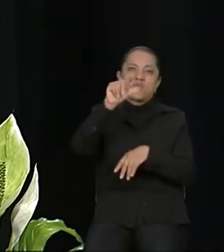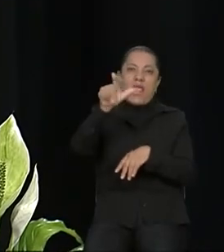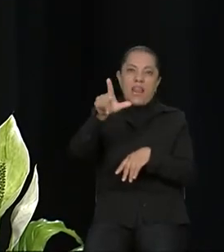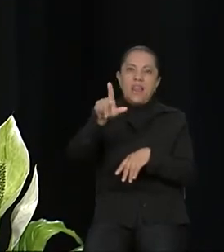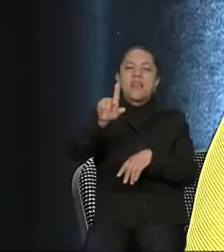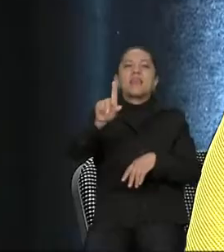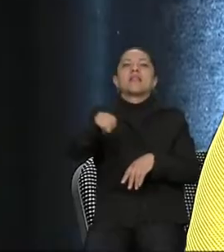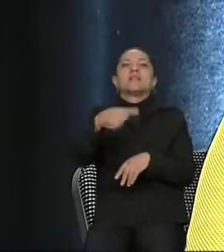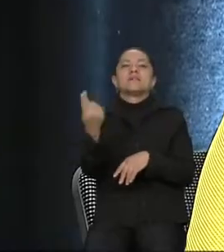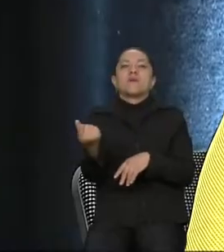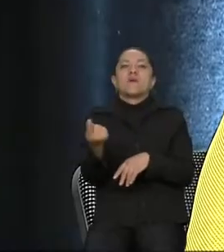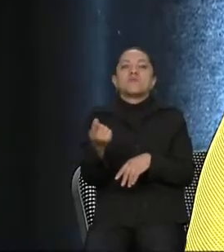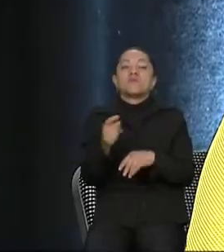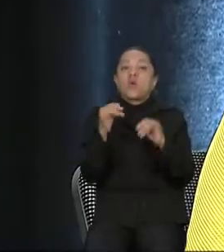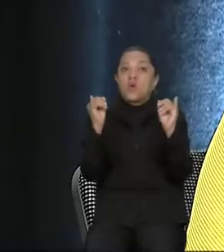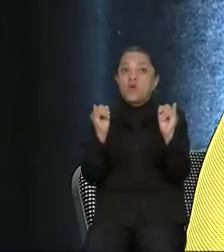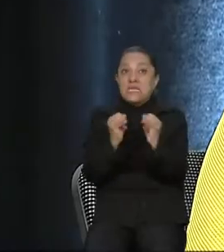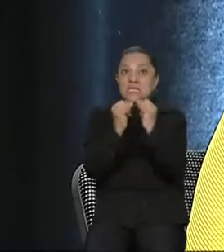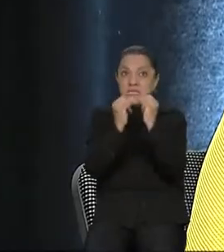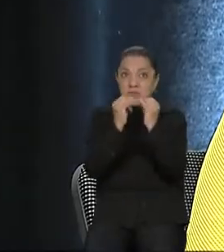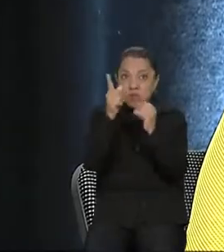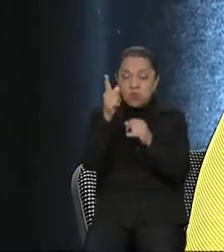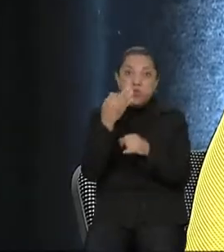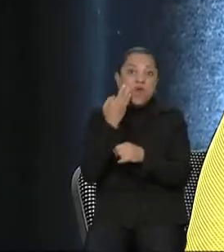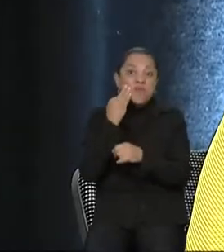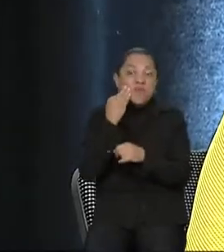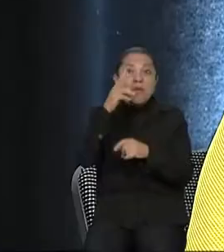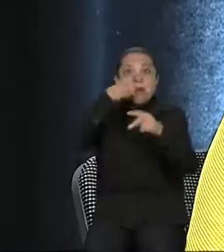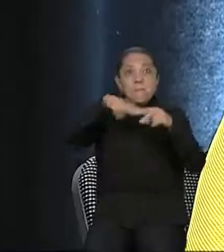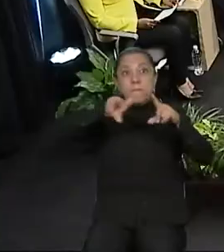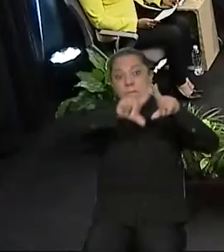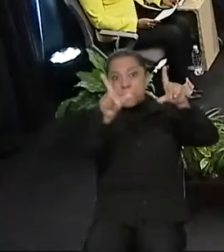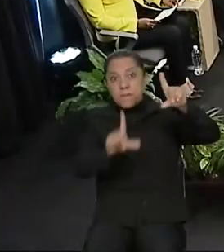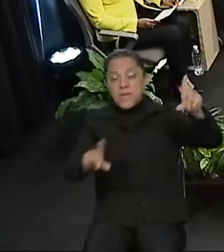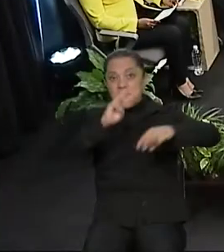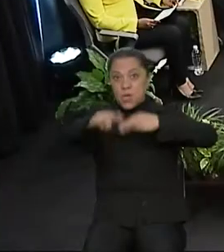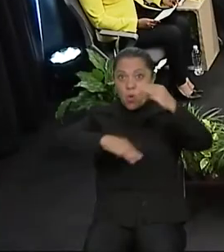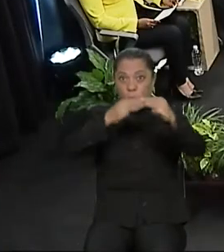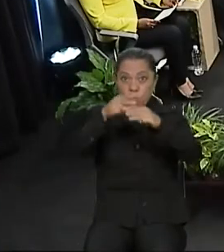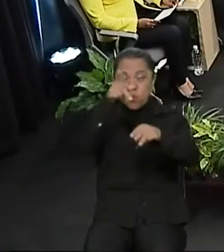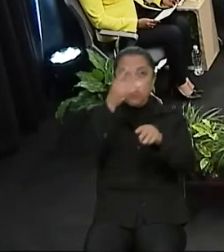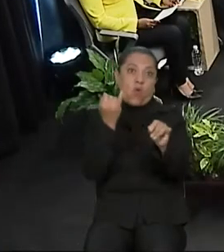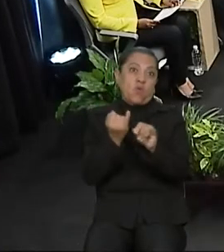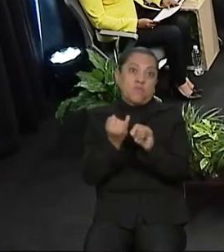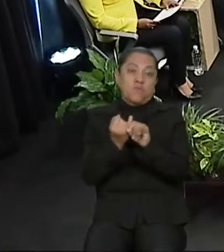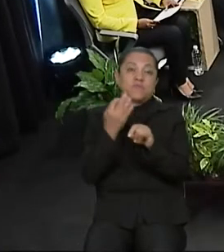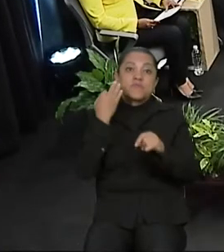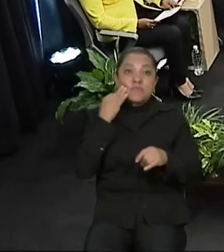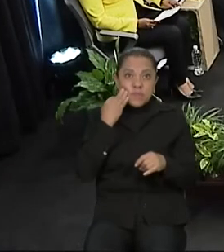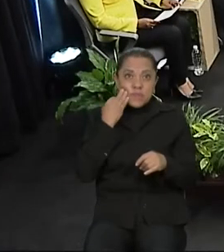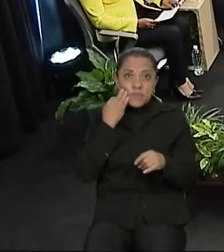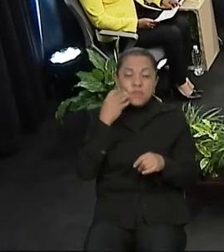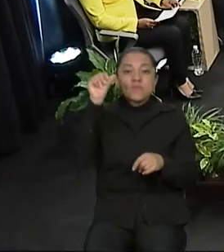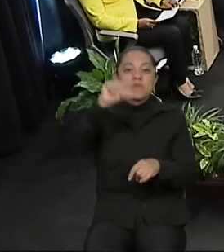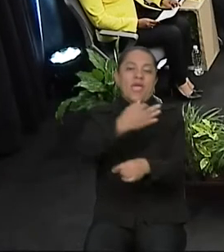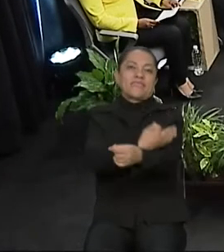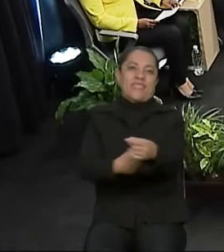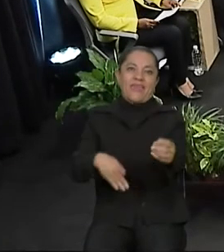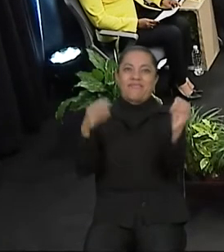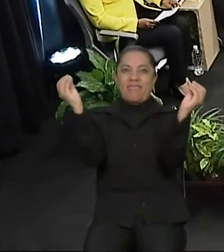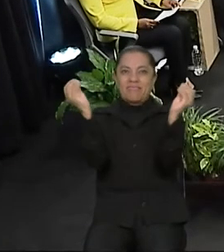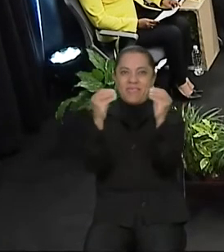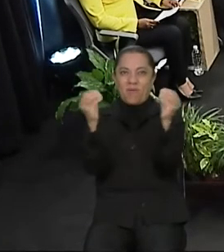.org, vía streaming a México y el resto del mundo en esta tarde del debate oficial entre las candidatas y